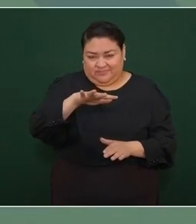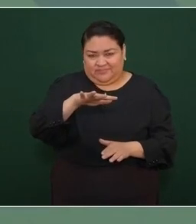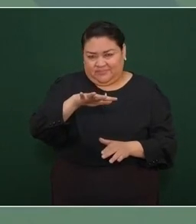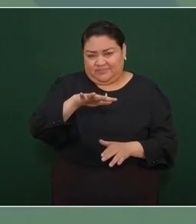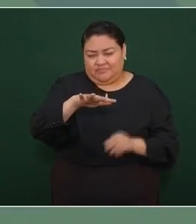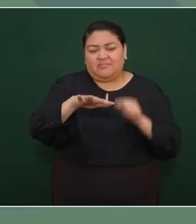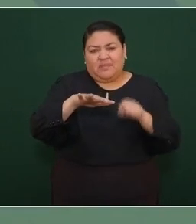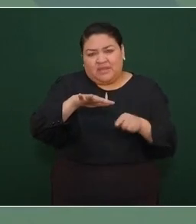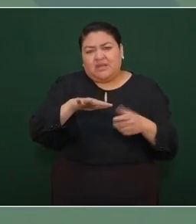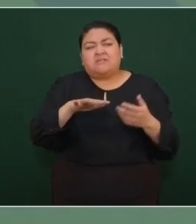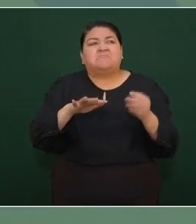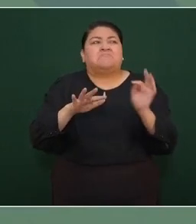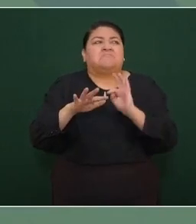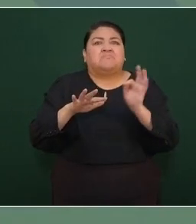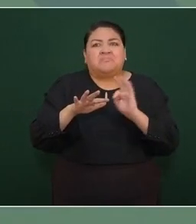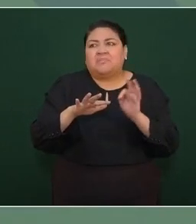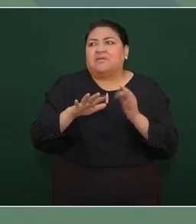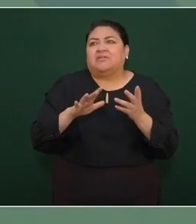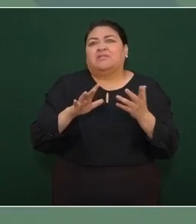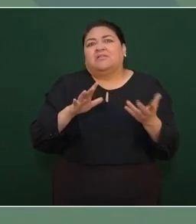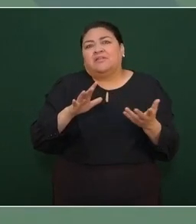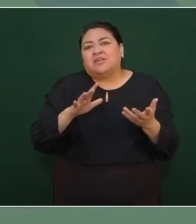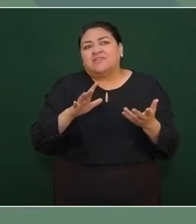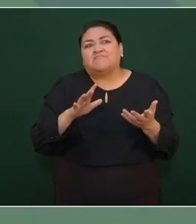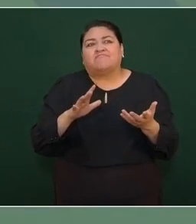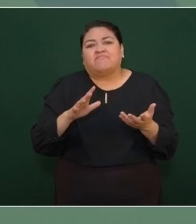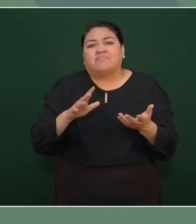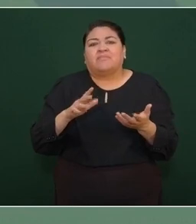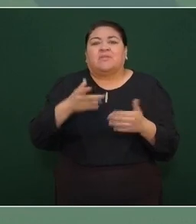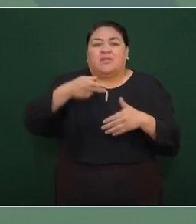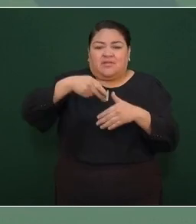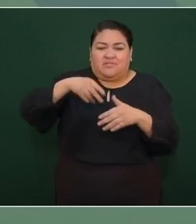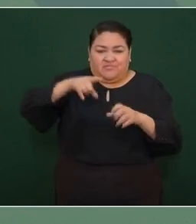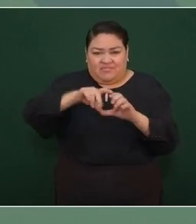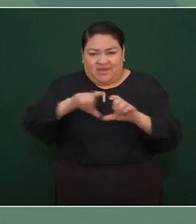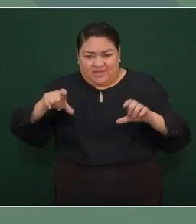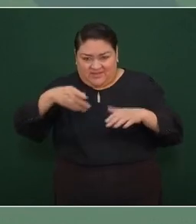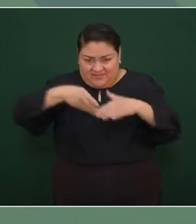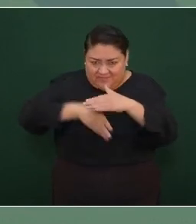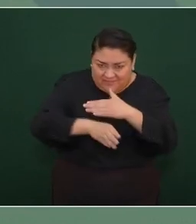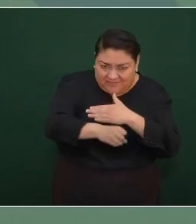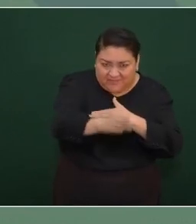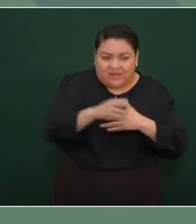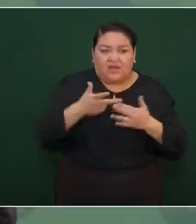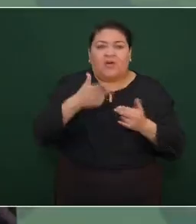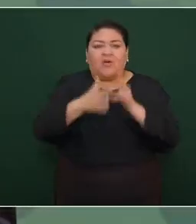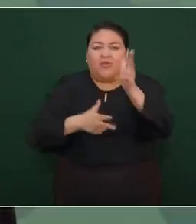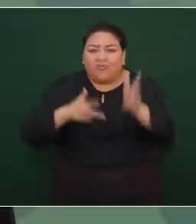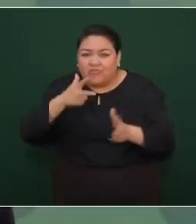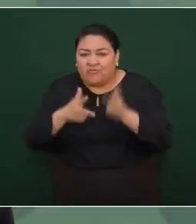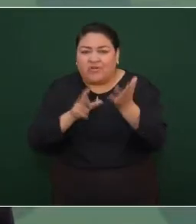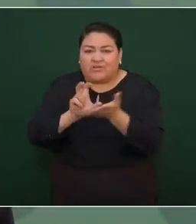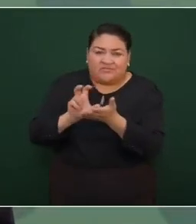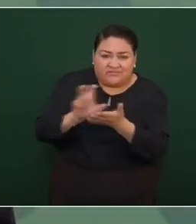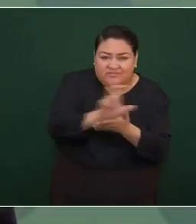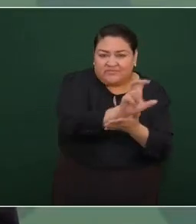ya sea un viaducto el tren maya